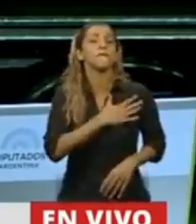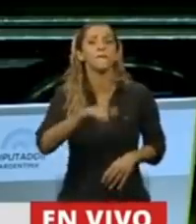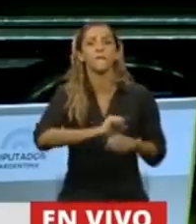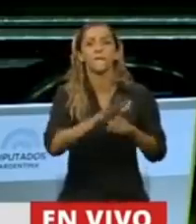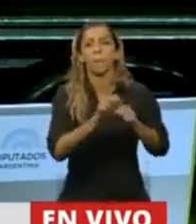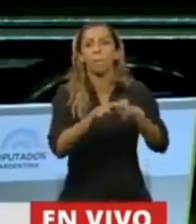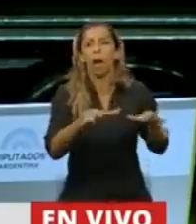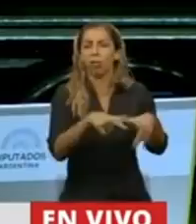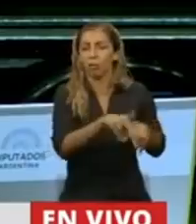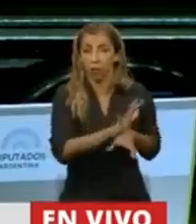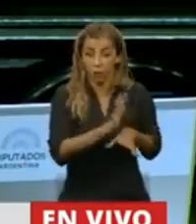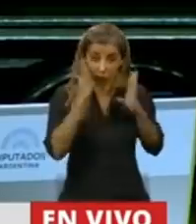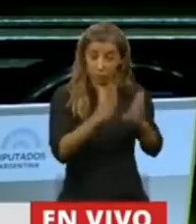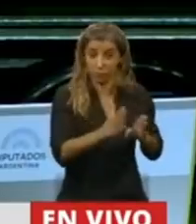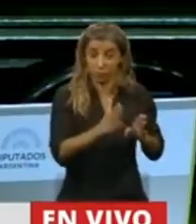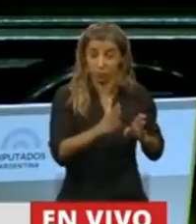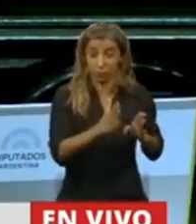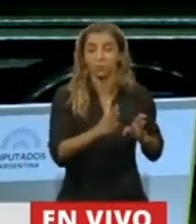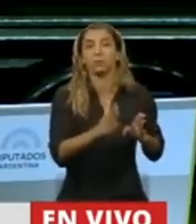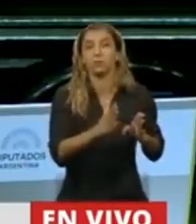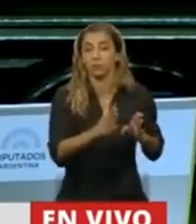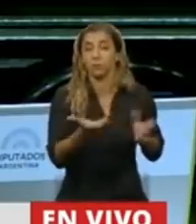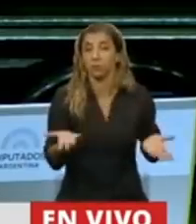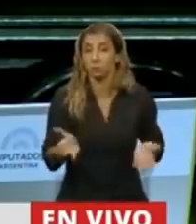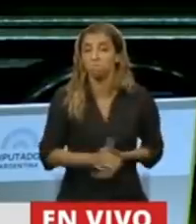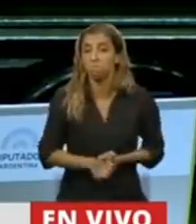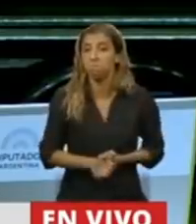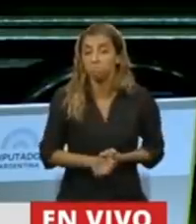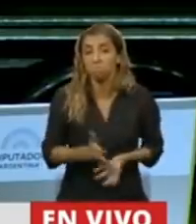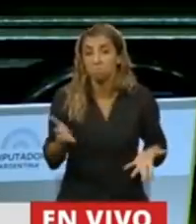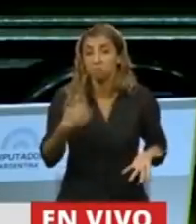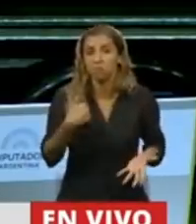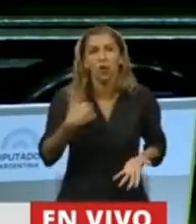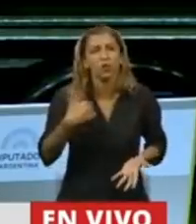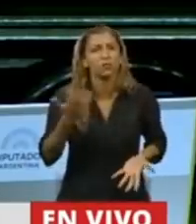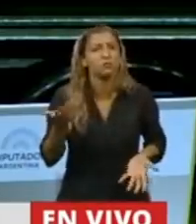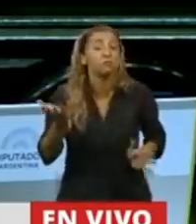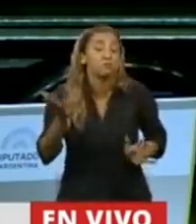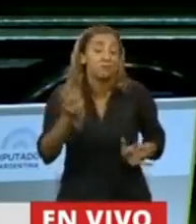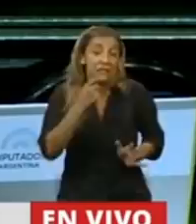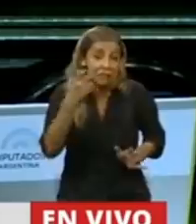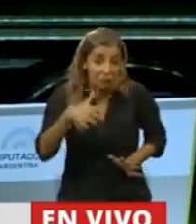Lo cierto que más allá de la imposibilidad de materializarse ese amor si existiera,